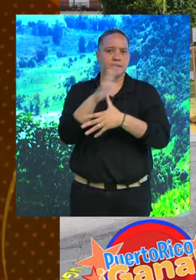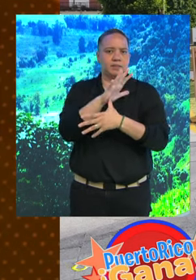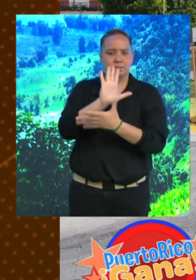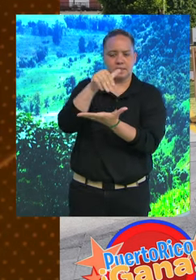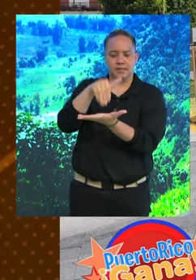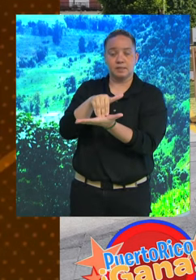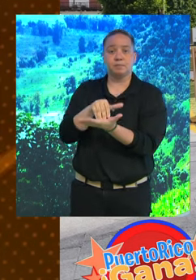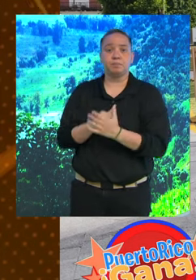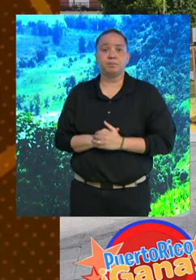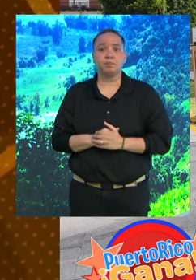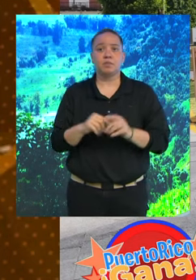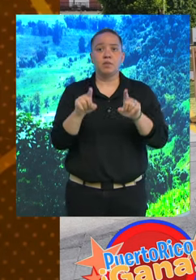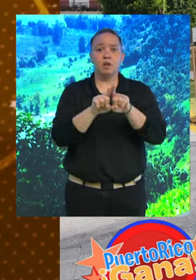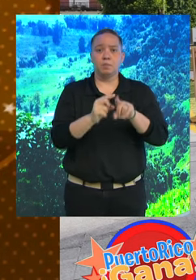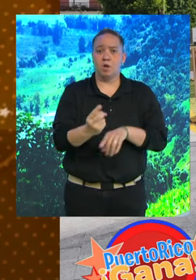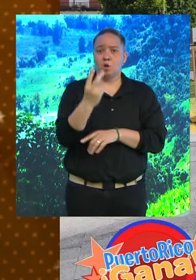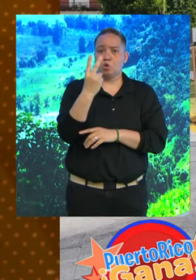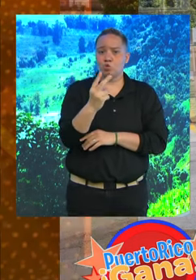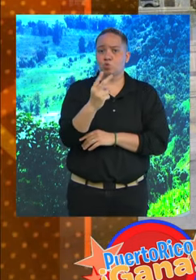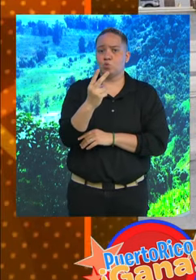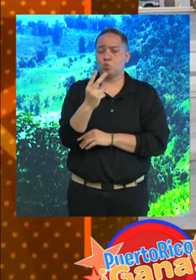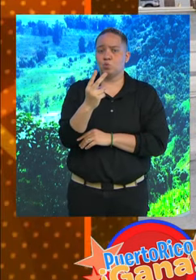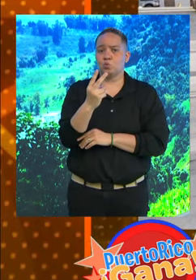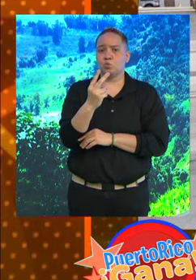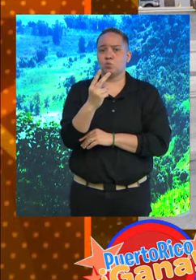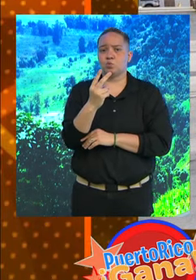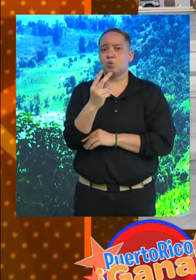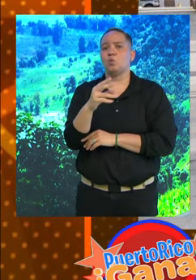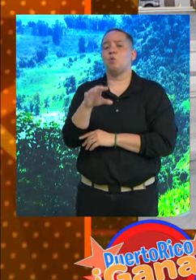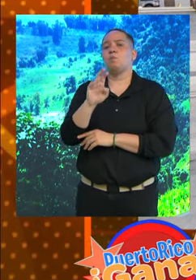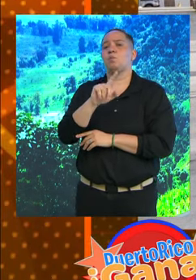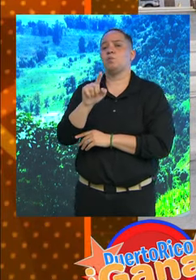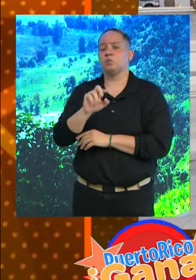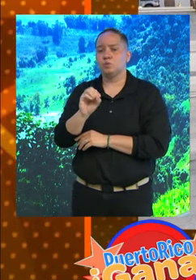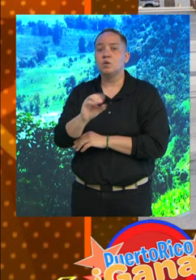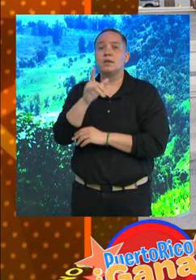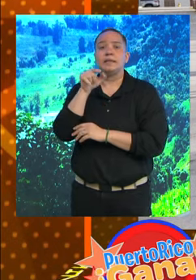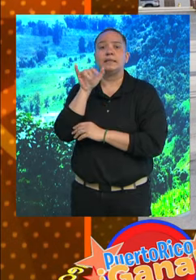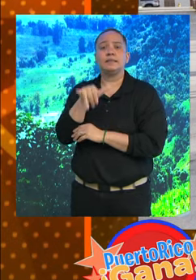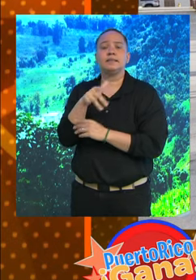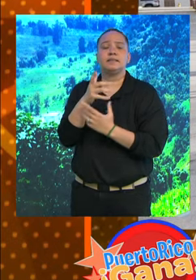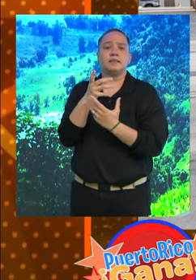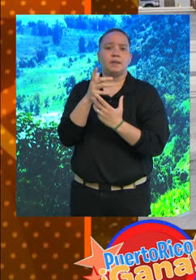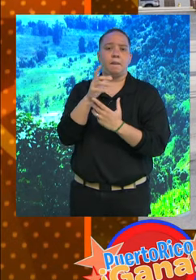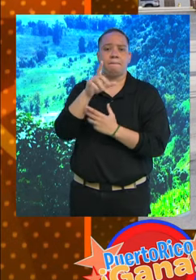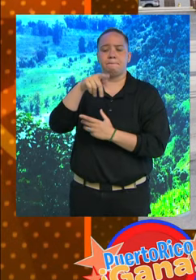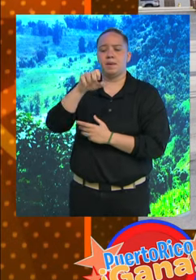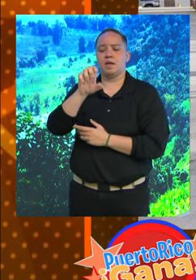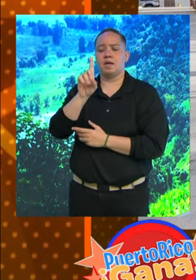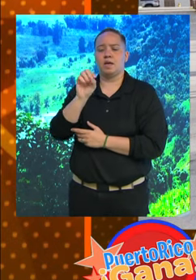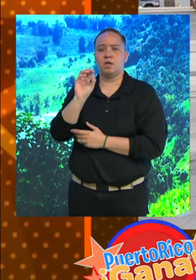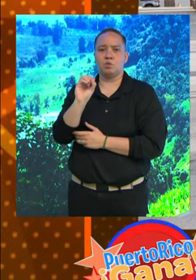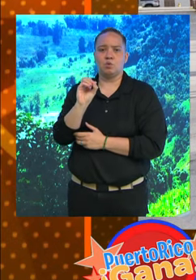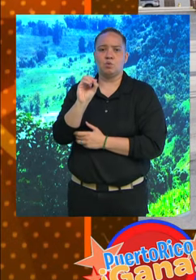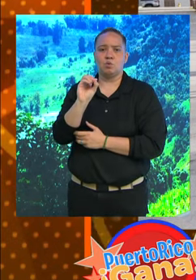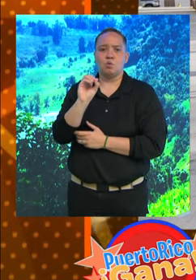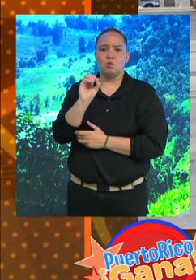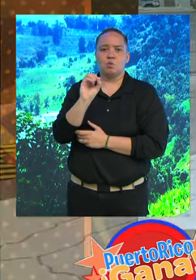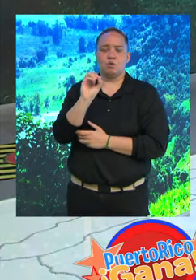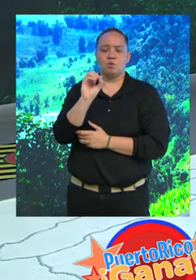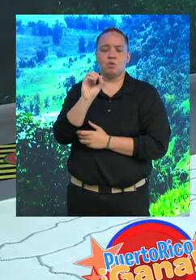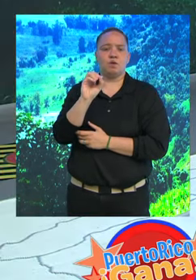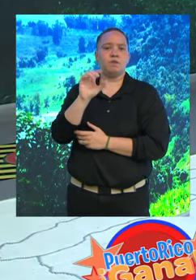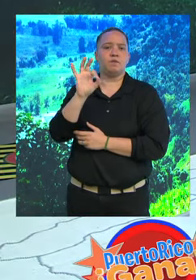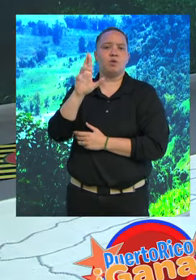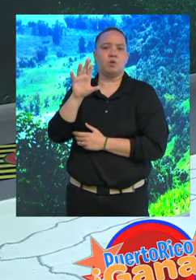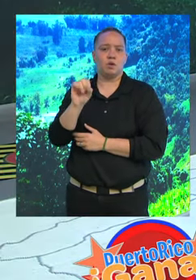centro, también hay dos bustos, el de Pedro Flores, y está también lo que es parte del monumento de Ramón Rivero Diplo, que es